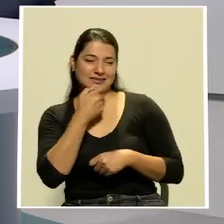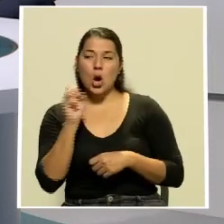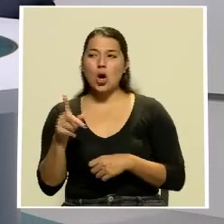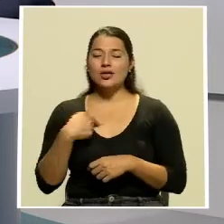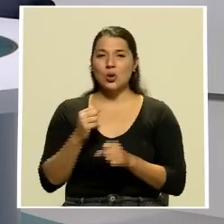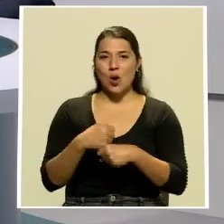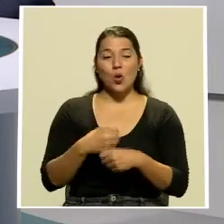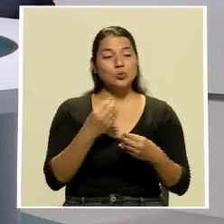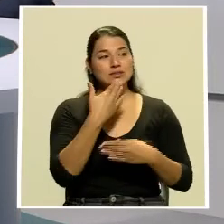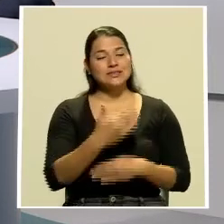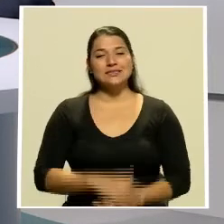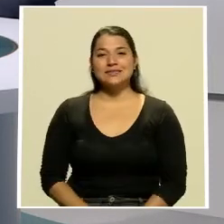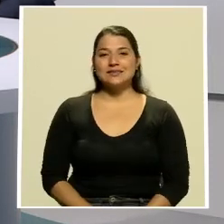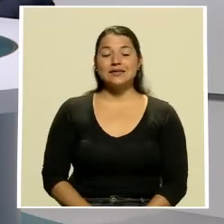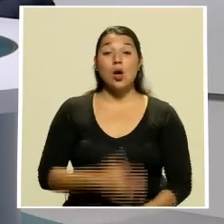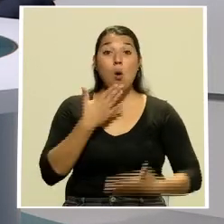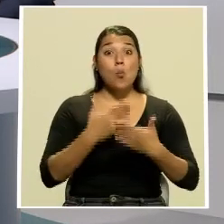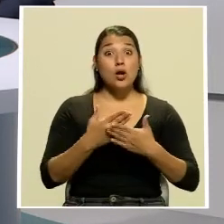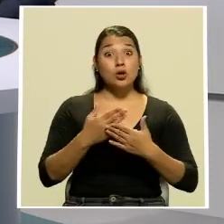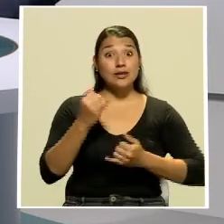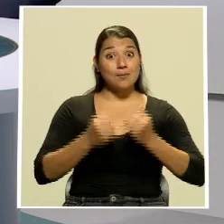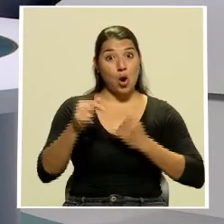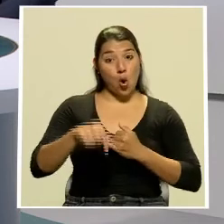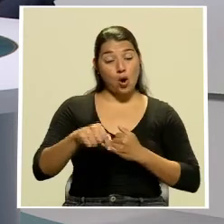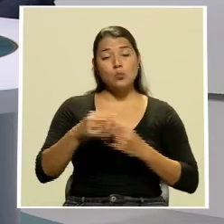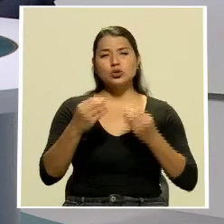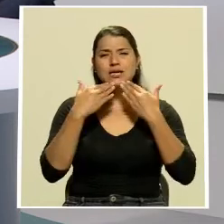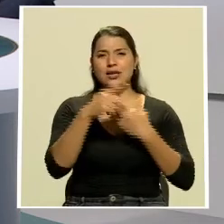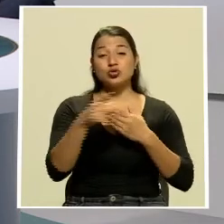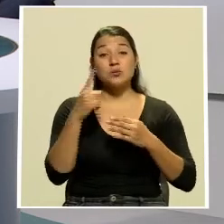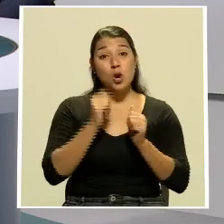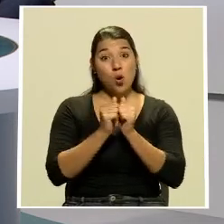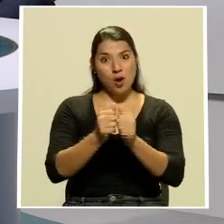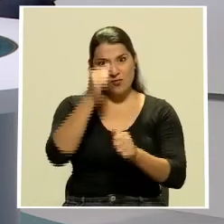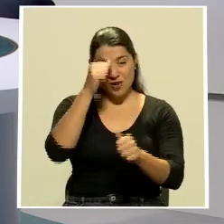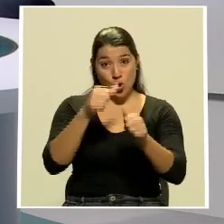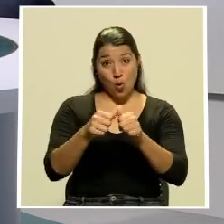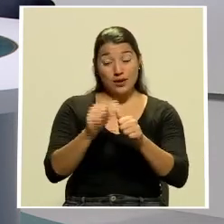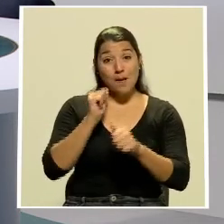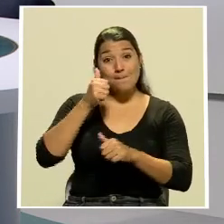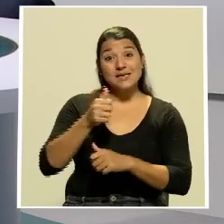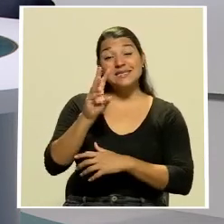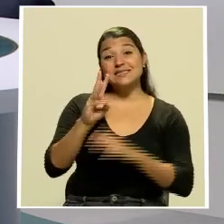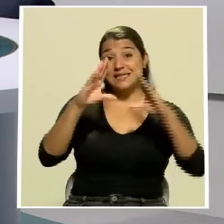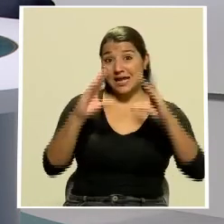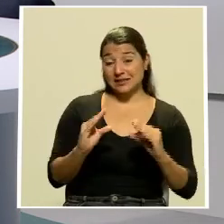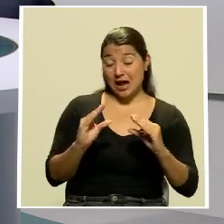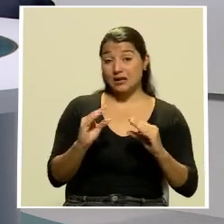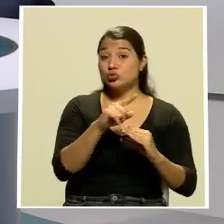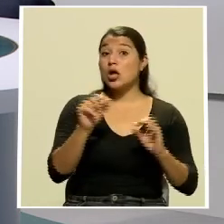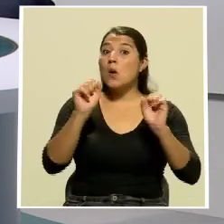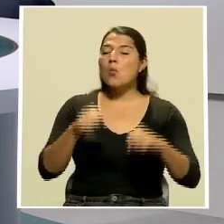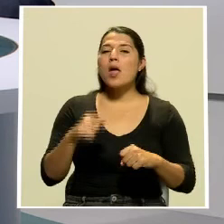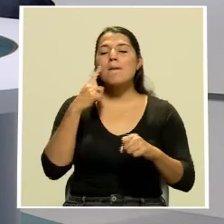a hacer muchas gracias Luciana bueno esto es todo por hoy muchísimas gracias por habernos acompañado recuerde a las 6 de la tarde mañana podrán